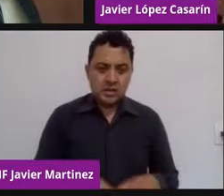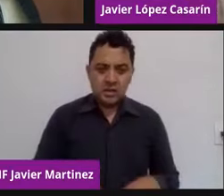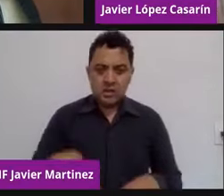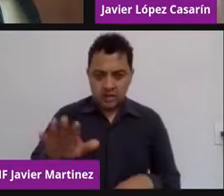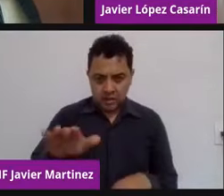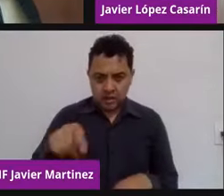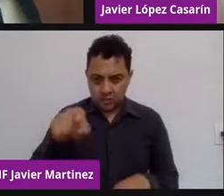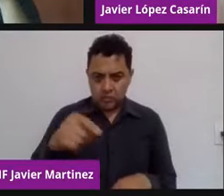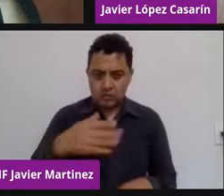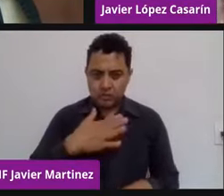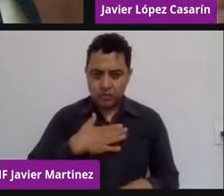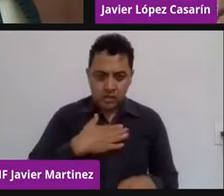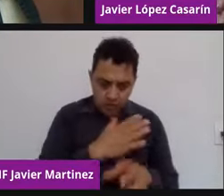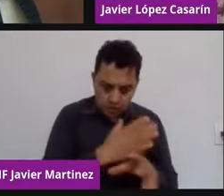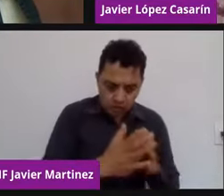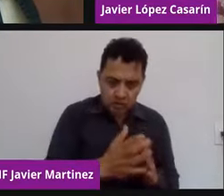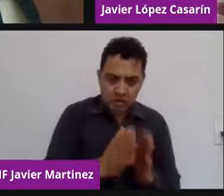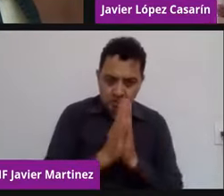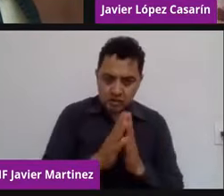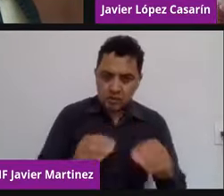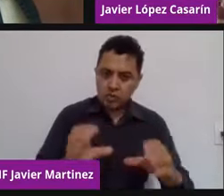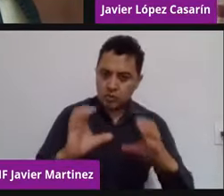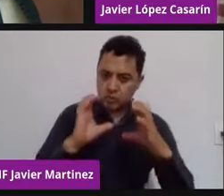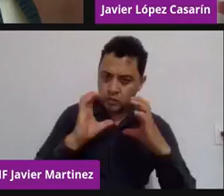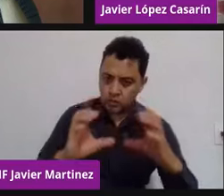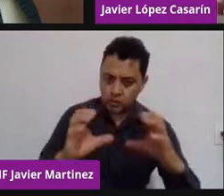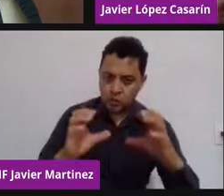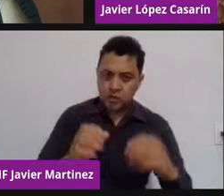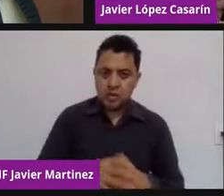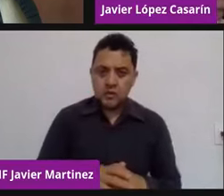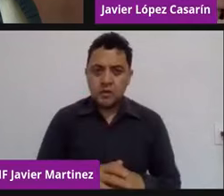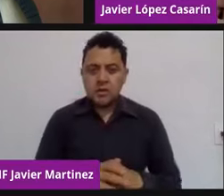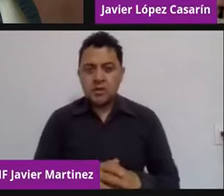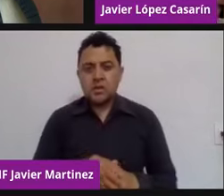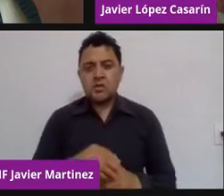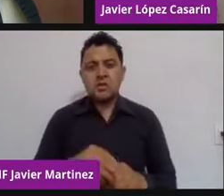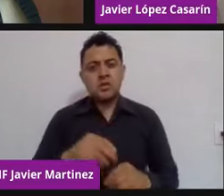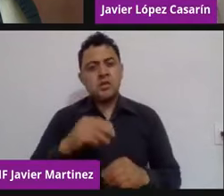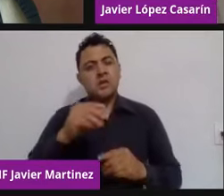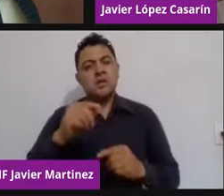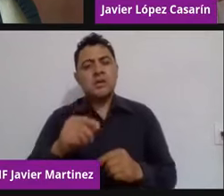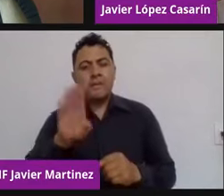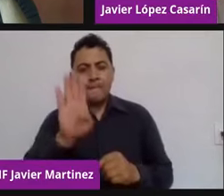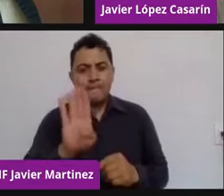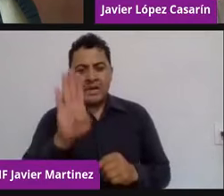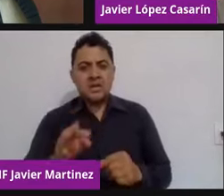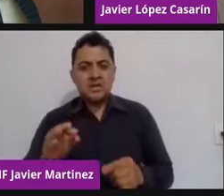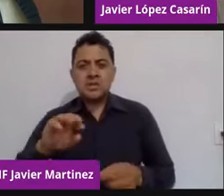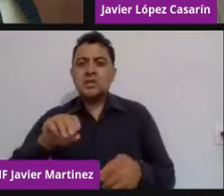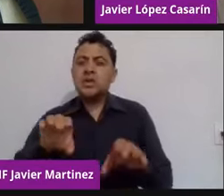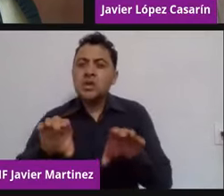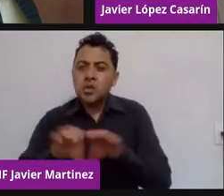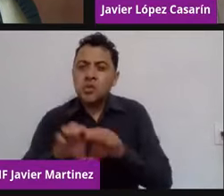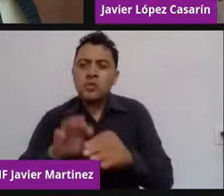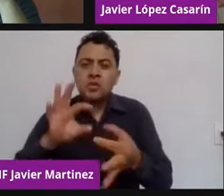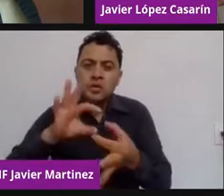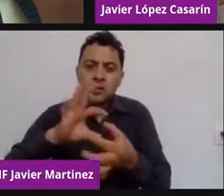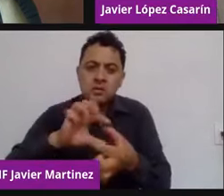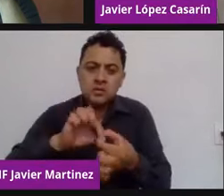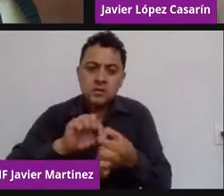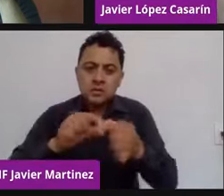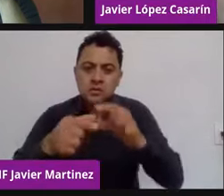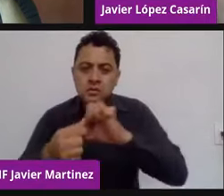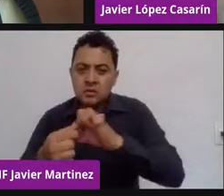en parte de toda esta cadena que es un círculo. Entonces, pues, ¿qué ha sucedido? Que las nuevas tecnologías, estas